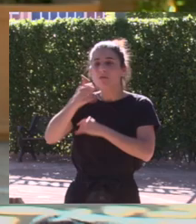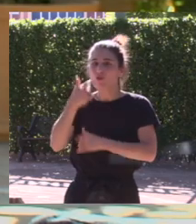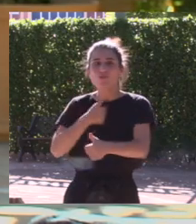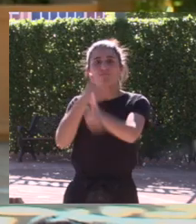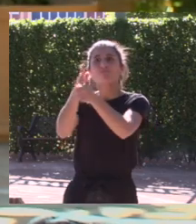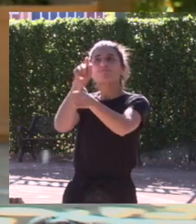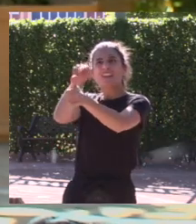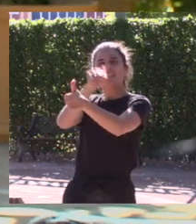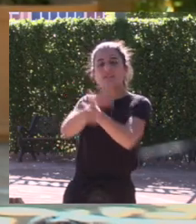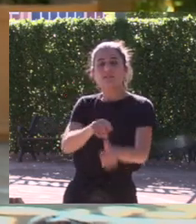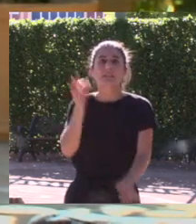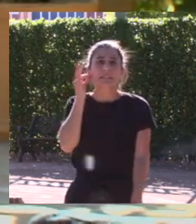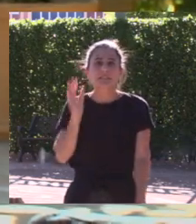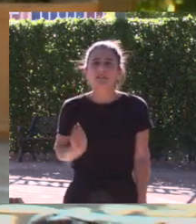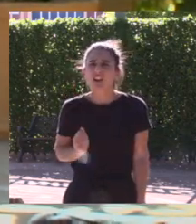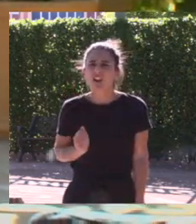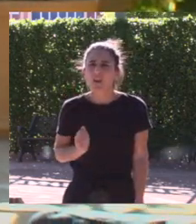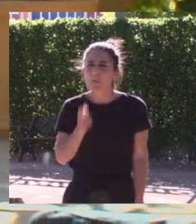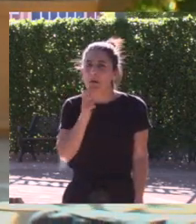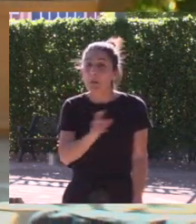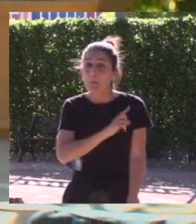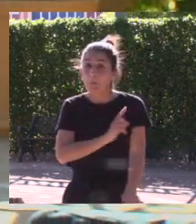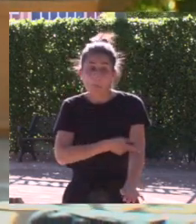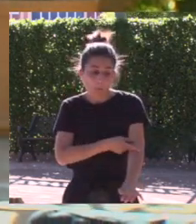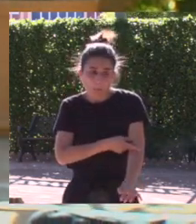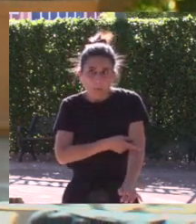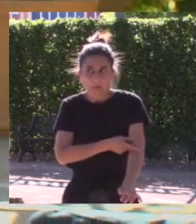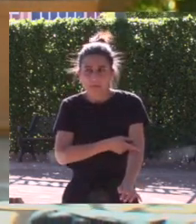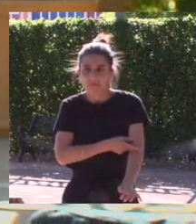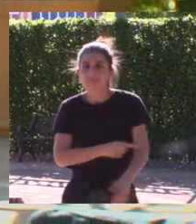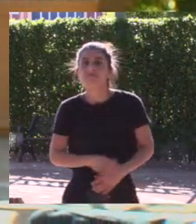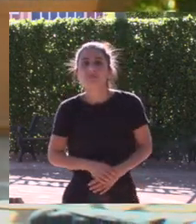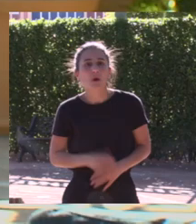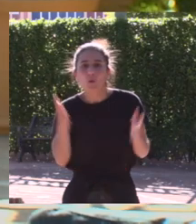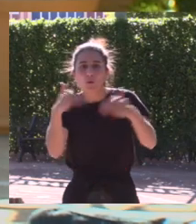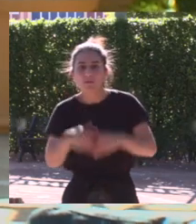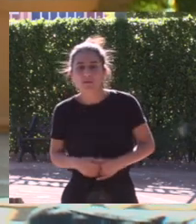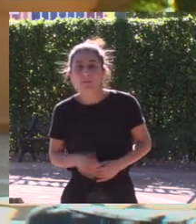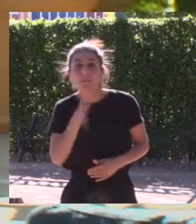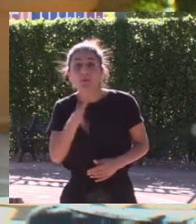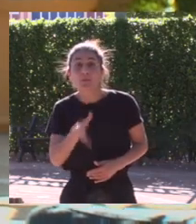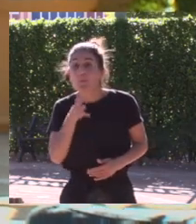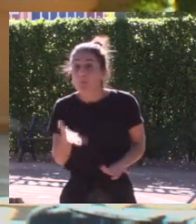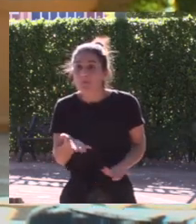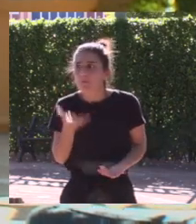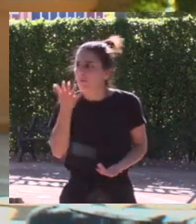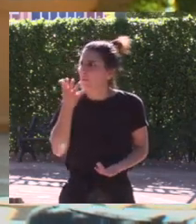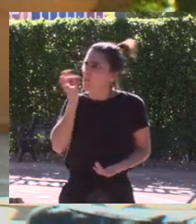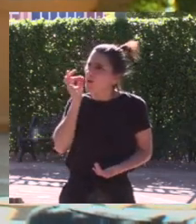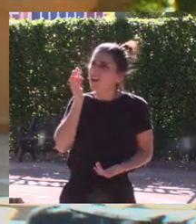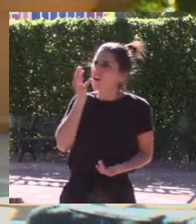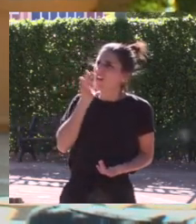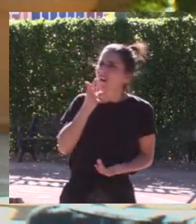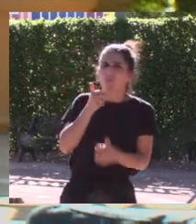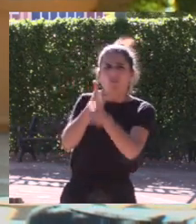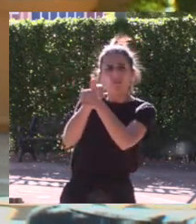eran sus referentes en el caso de las niñas la palabra deportista no existía ¿por qué no existía? porque no